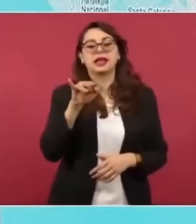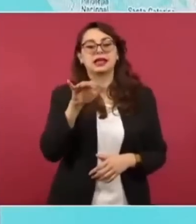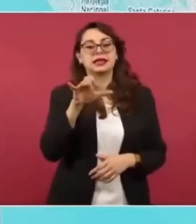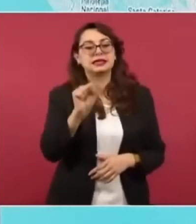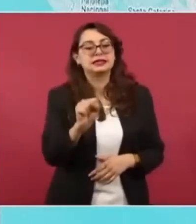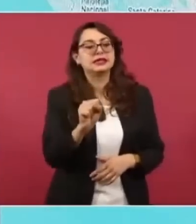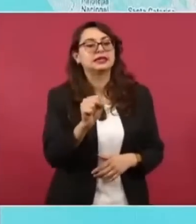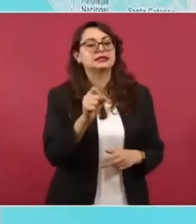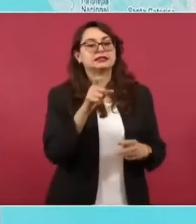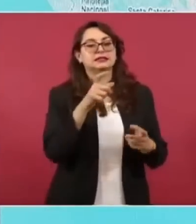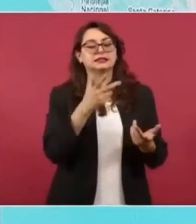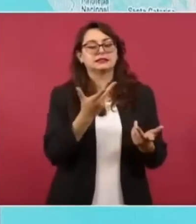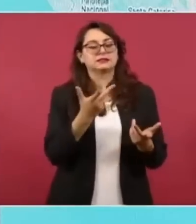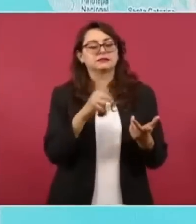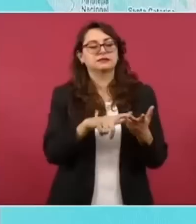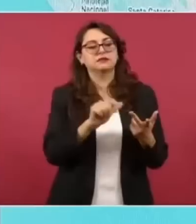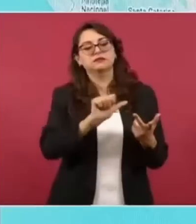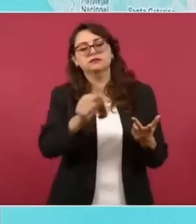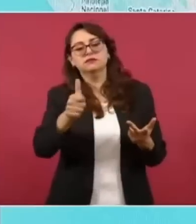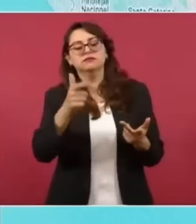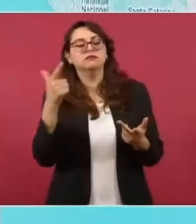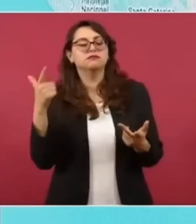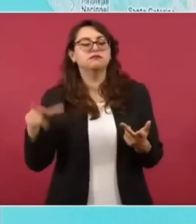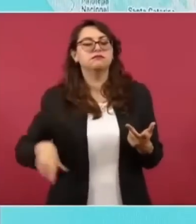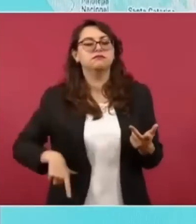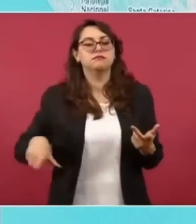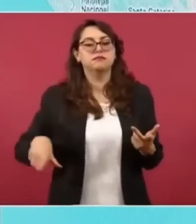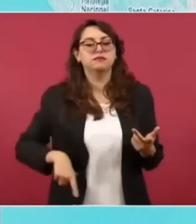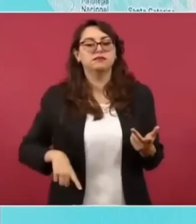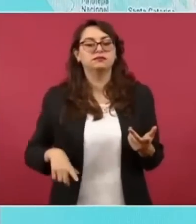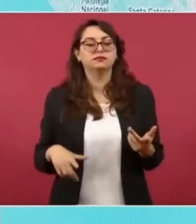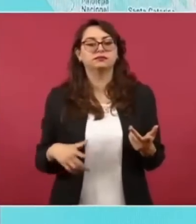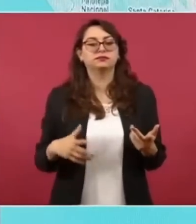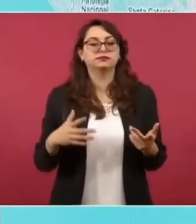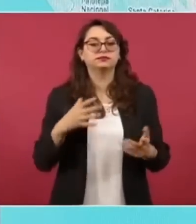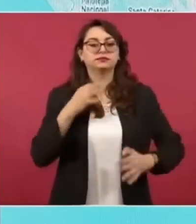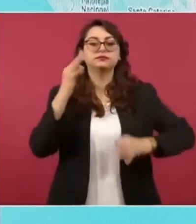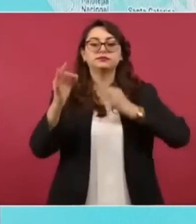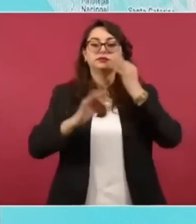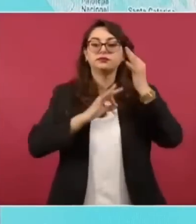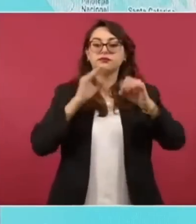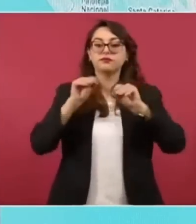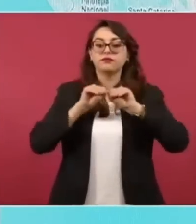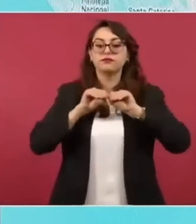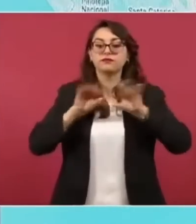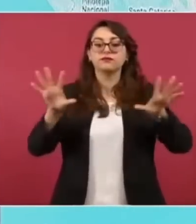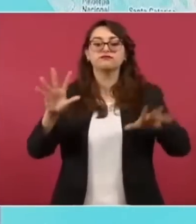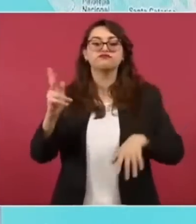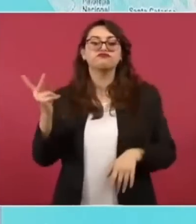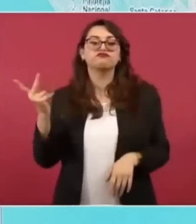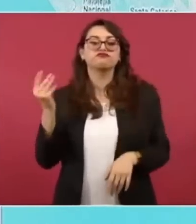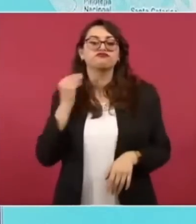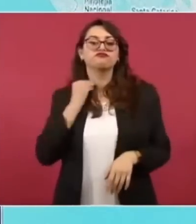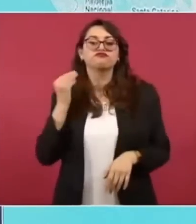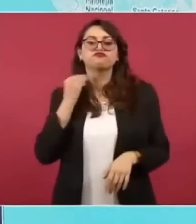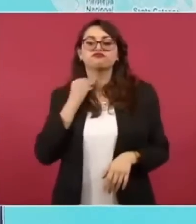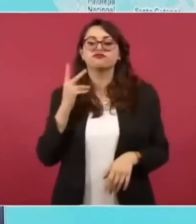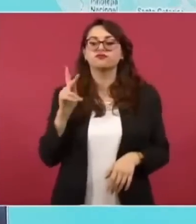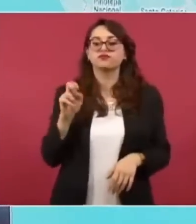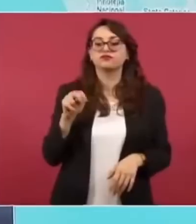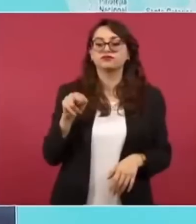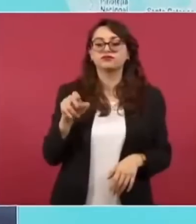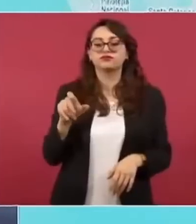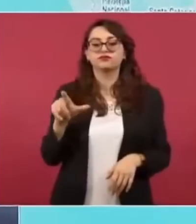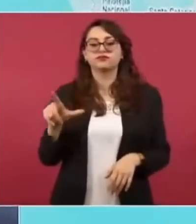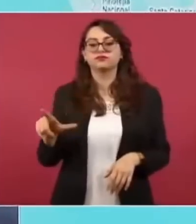posteriores hasta se anunciaban los abogados penalistas no